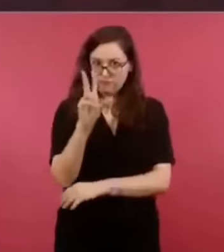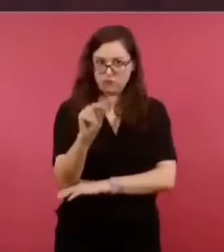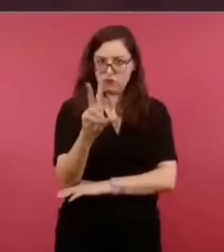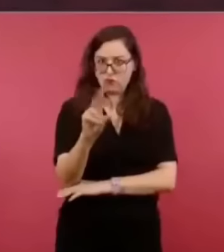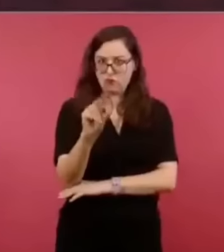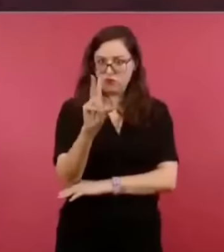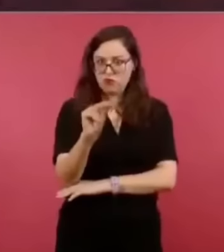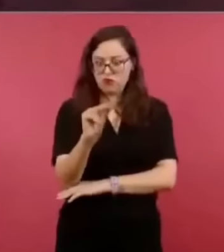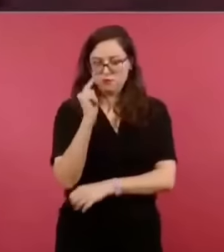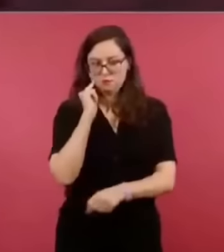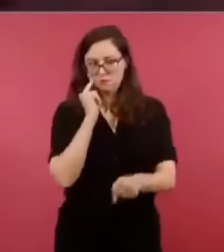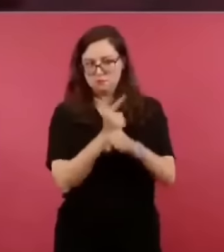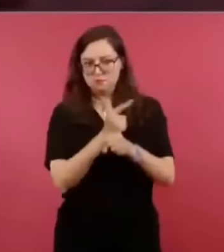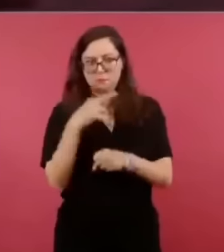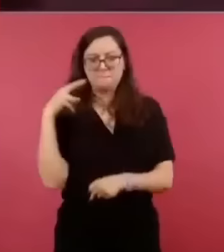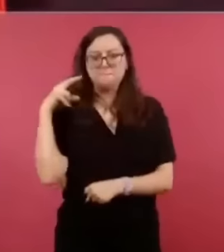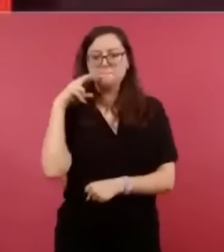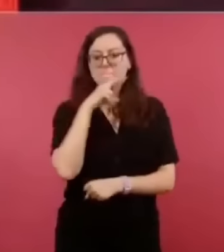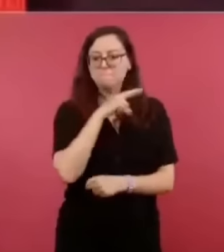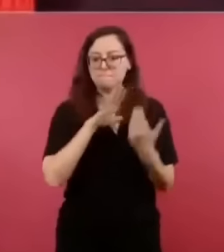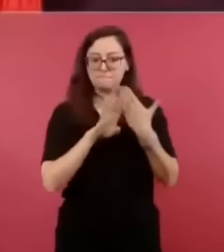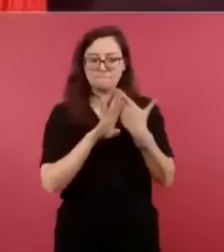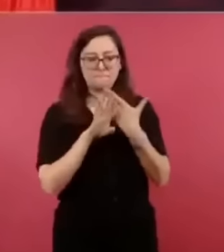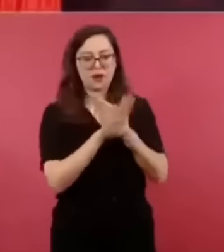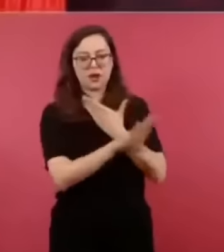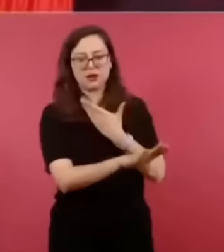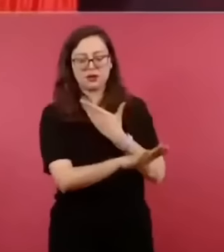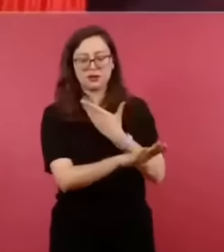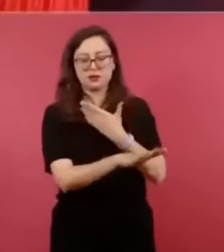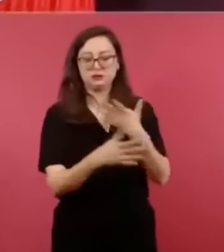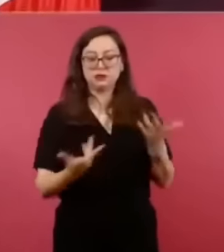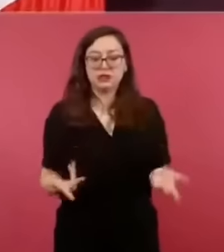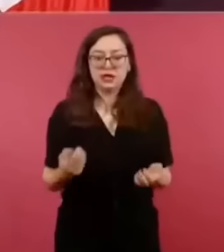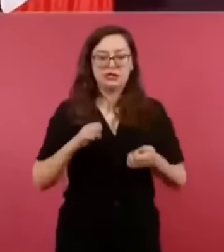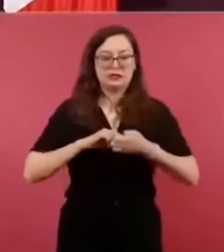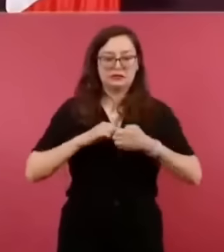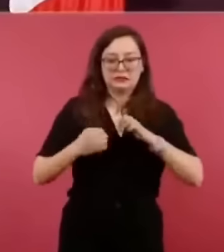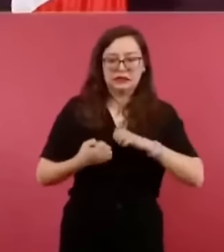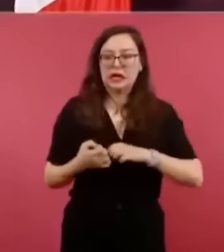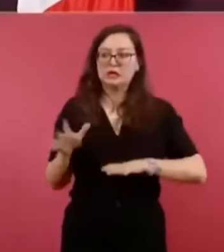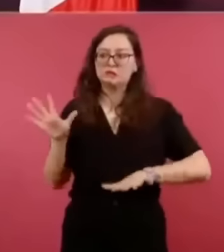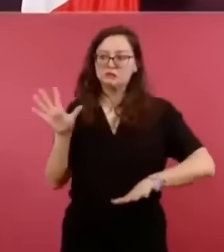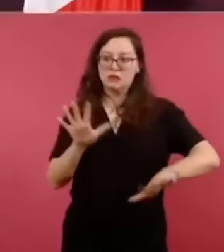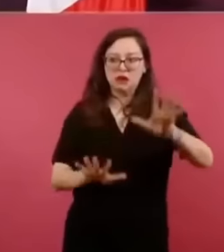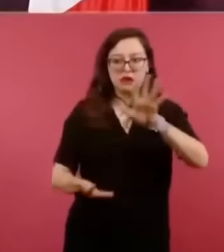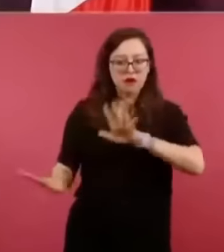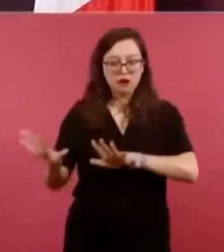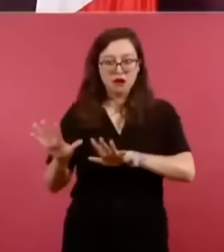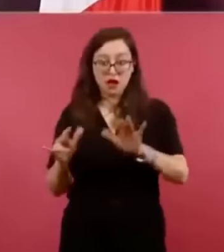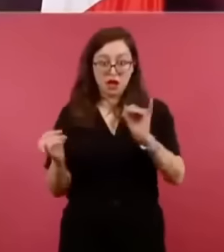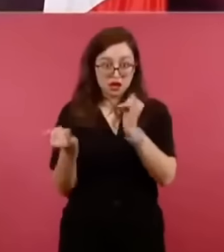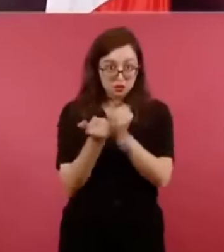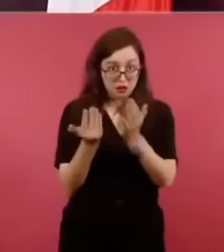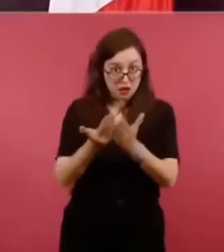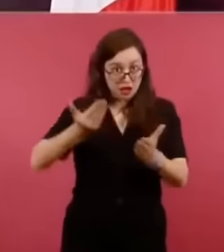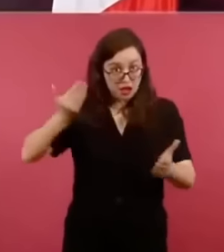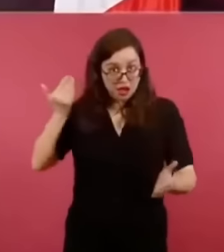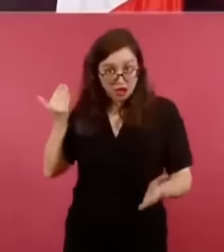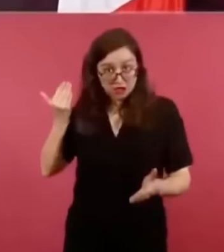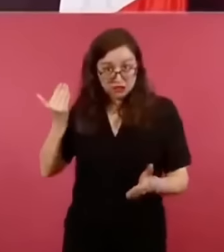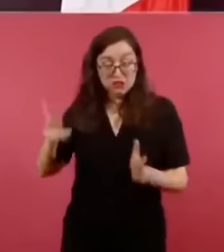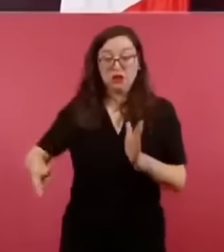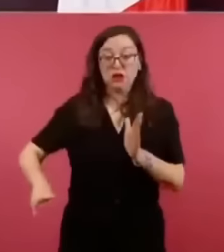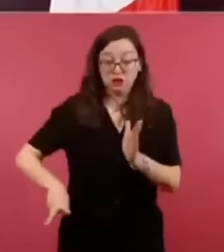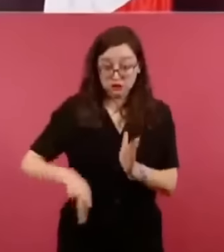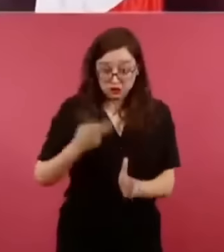engañen, no manipulen y